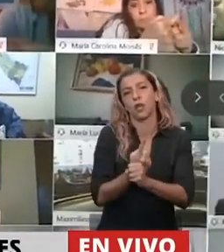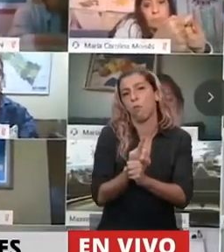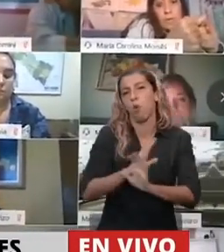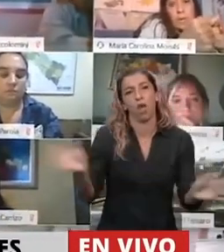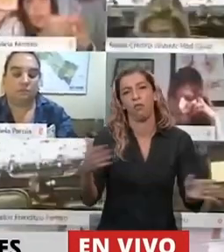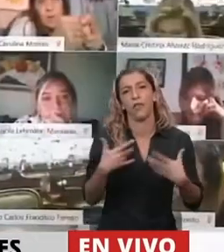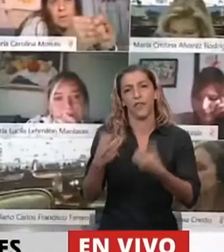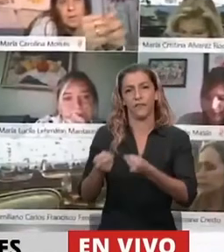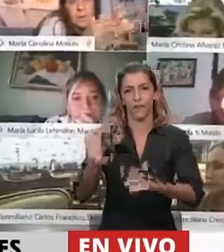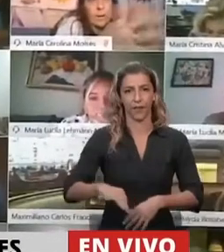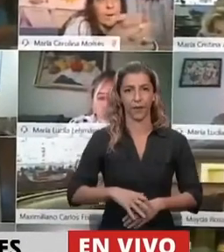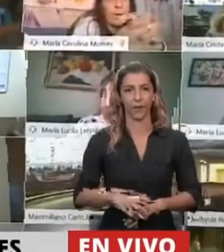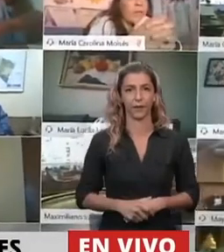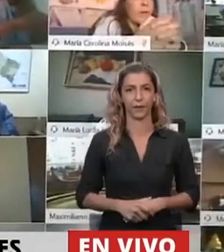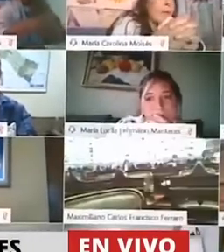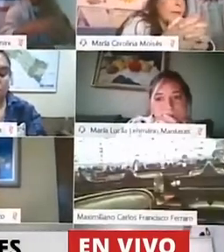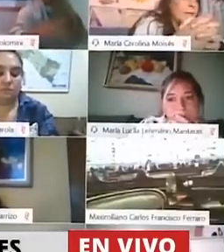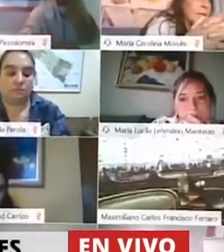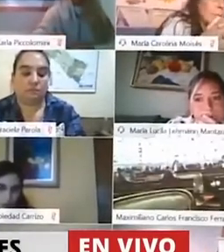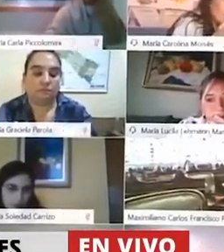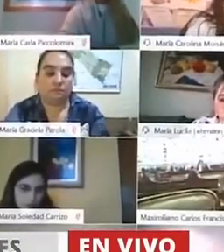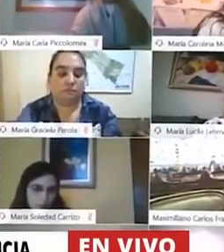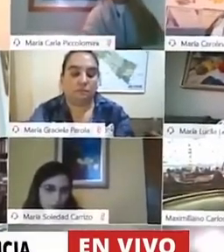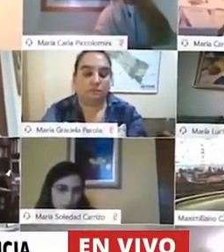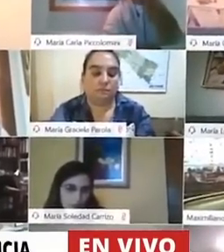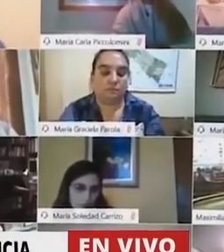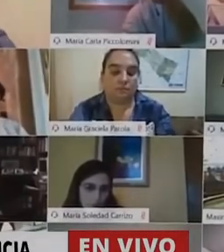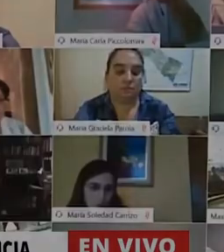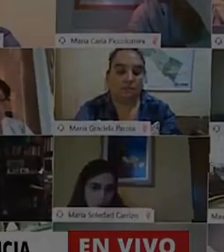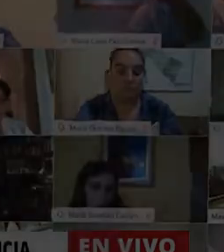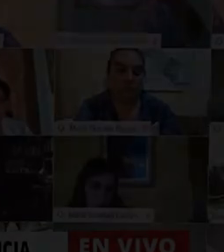Muchas gracias, Presidente. Gracias, será girado a la Comisión de Asuntos Constitucionales.